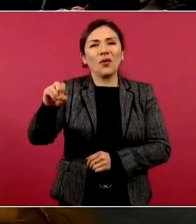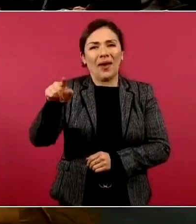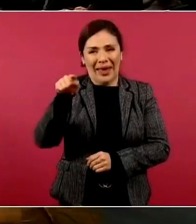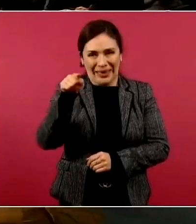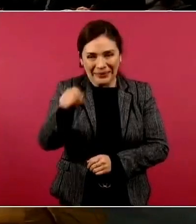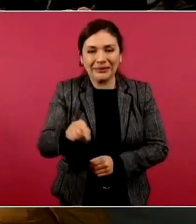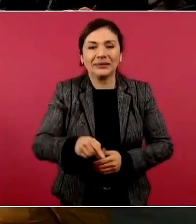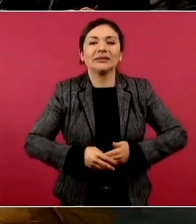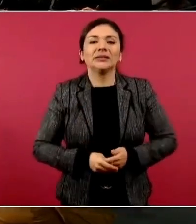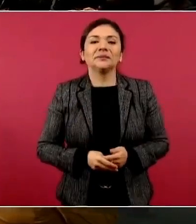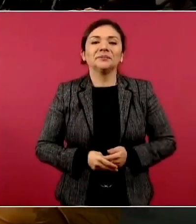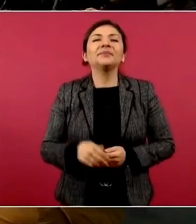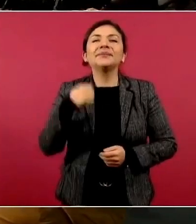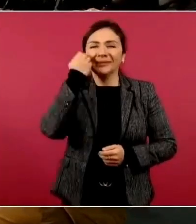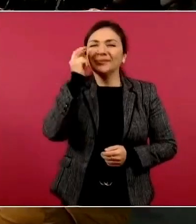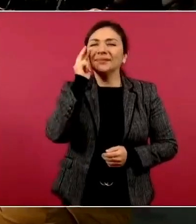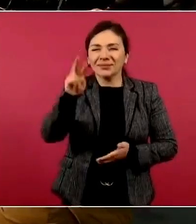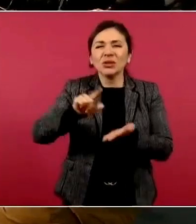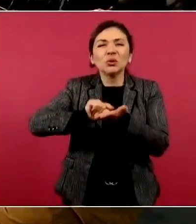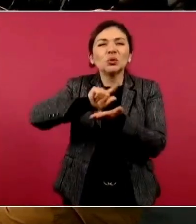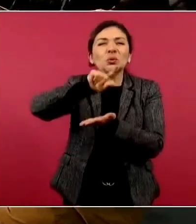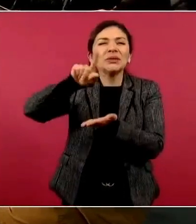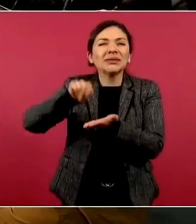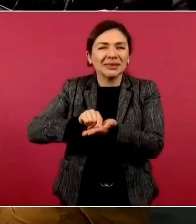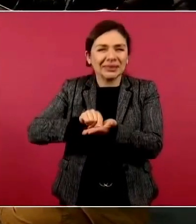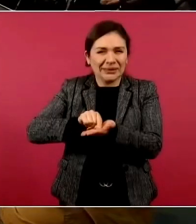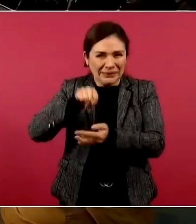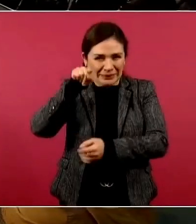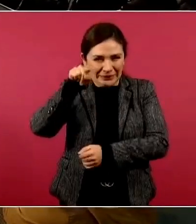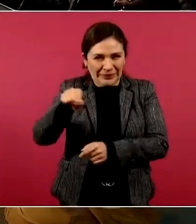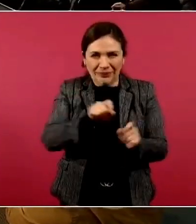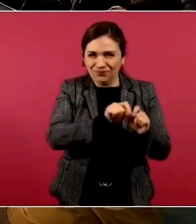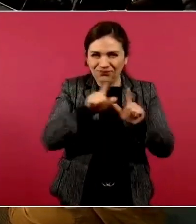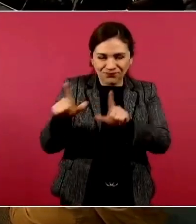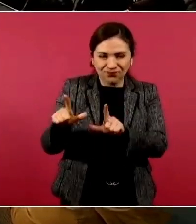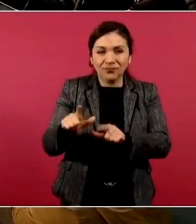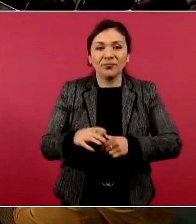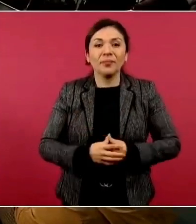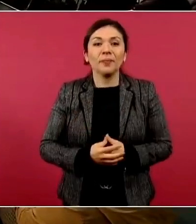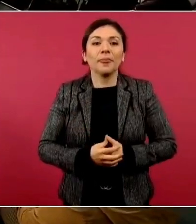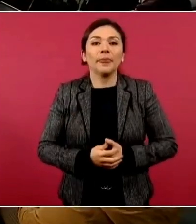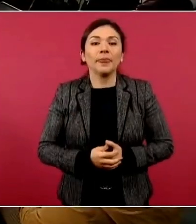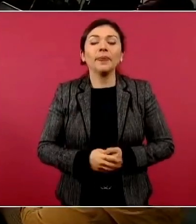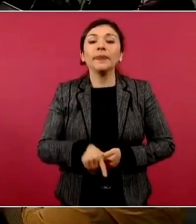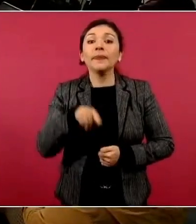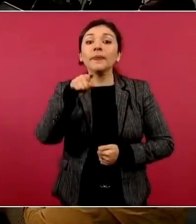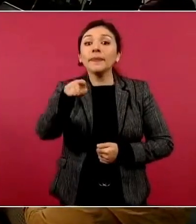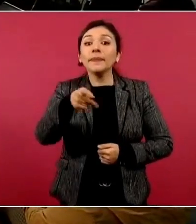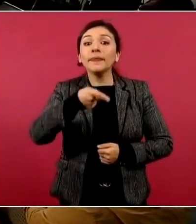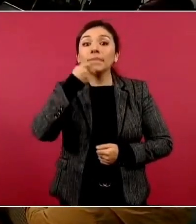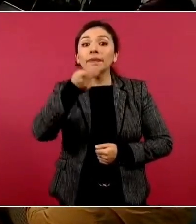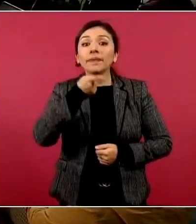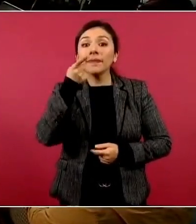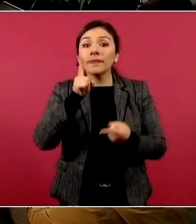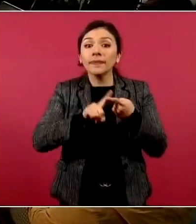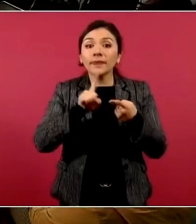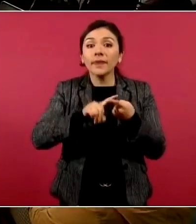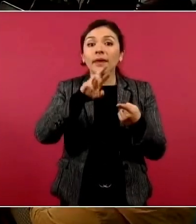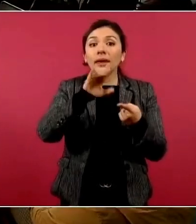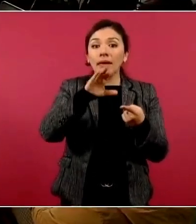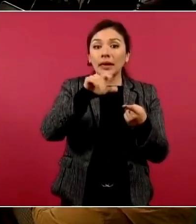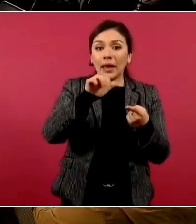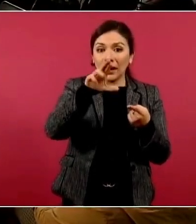A ver si encuentran los twitters. Es, dijiste, Ricardo